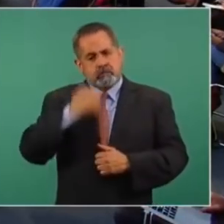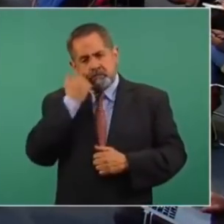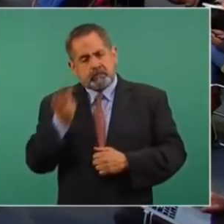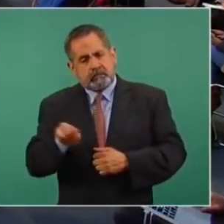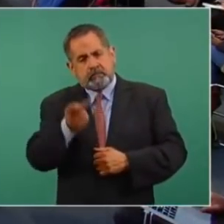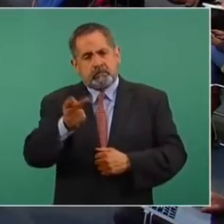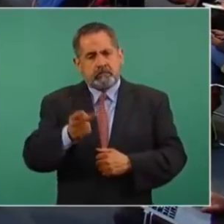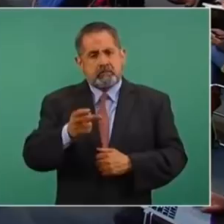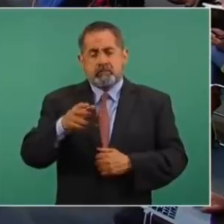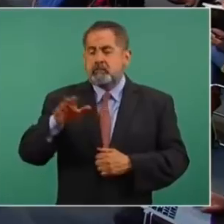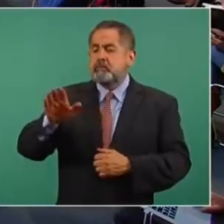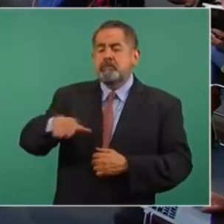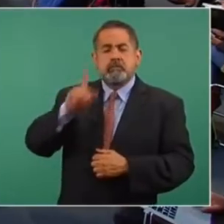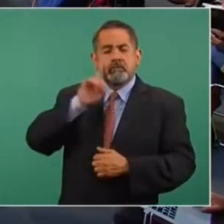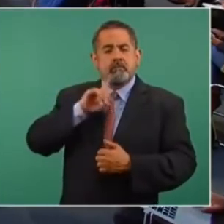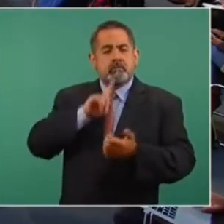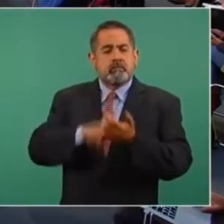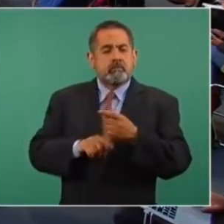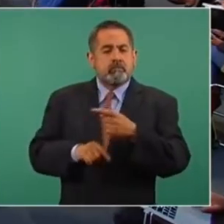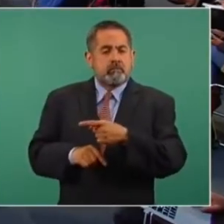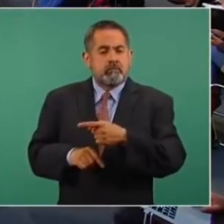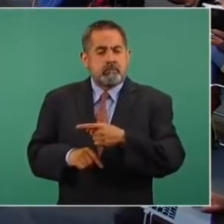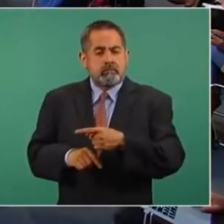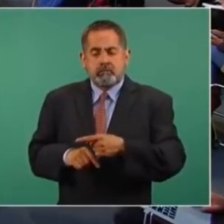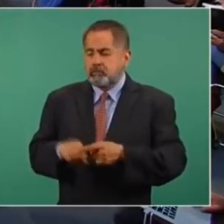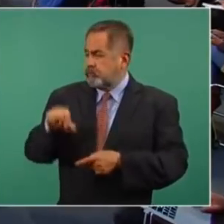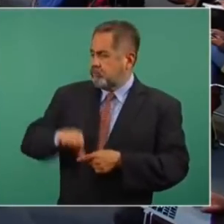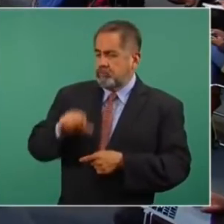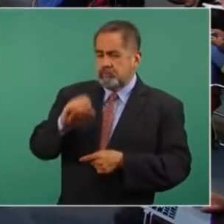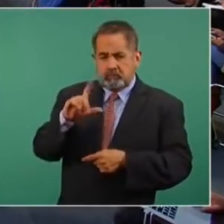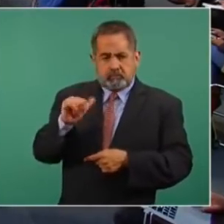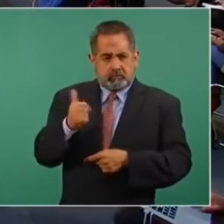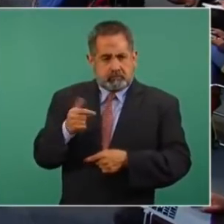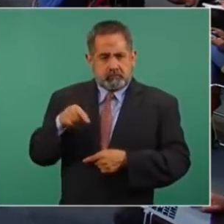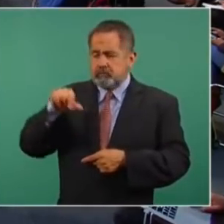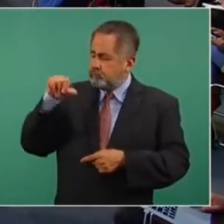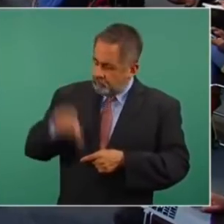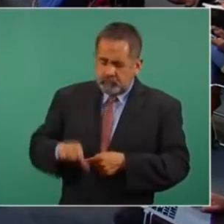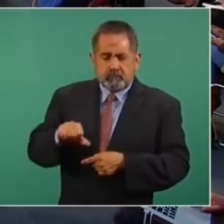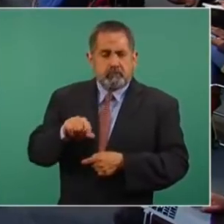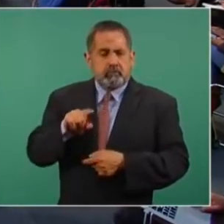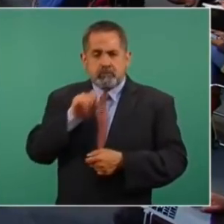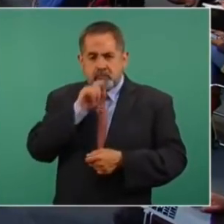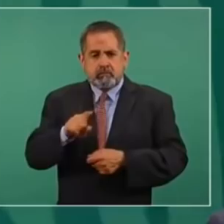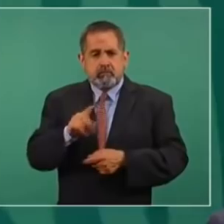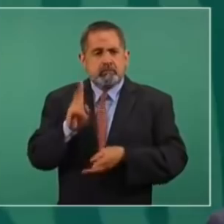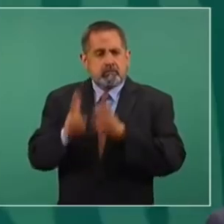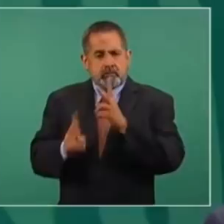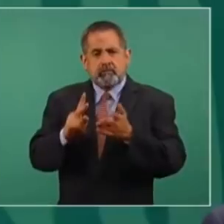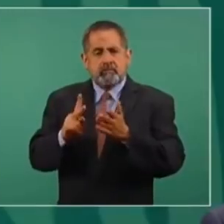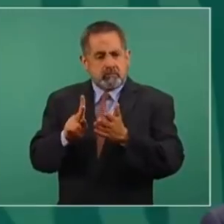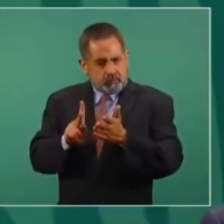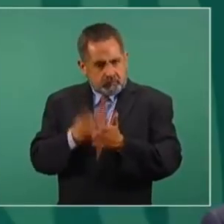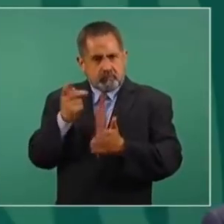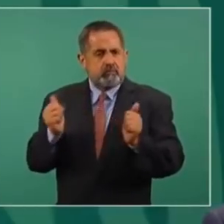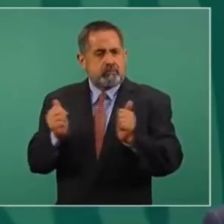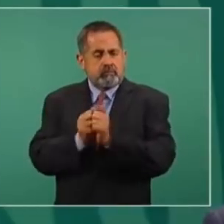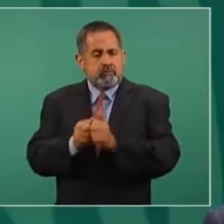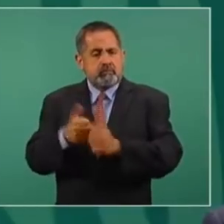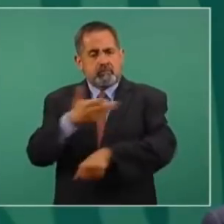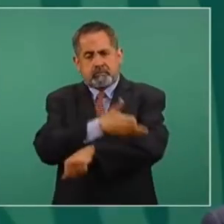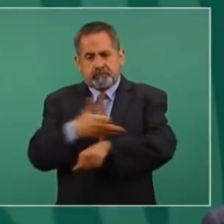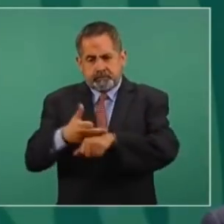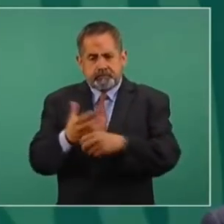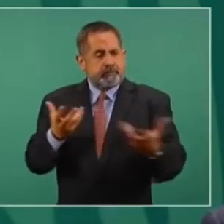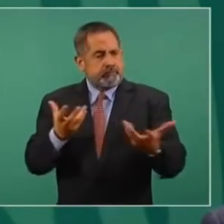preguntarle… La licenciada hoy mismo va a recibir de nuevo a